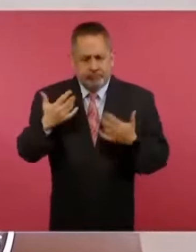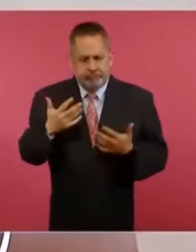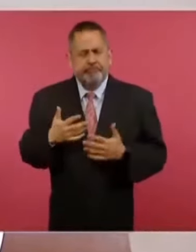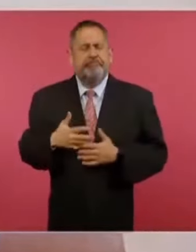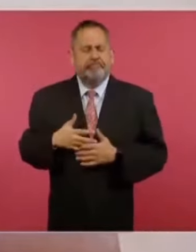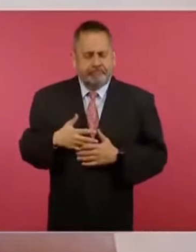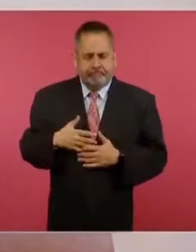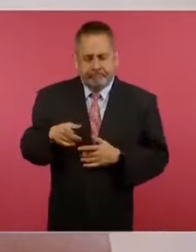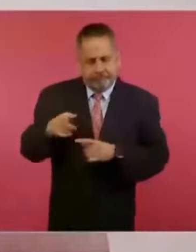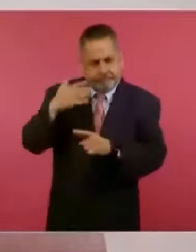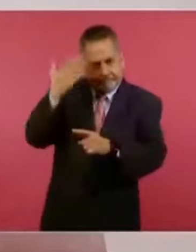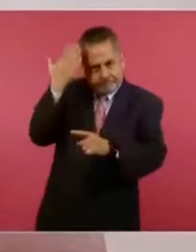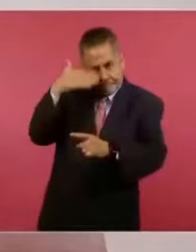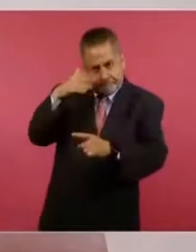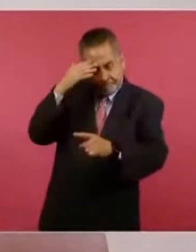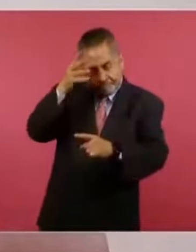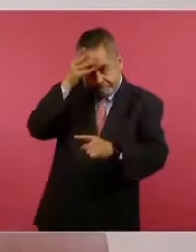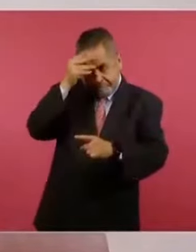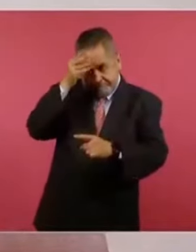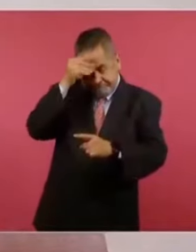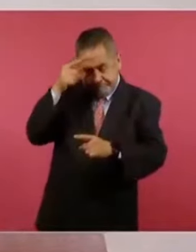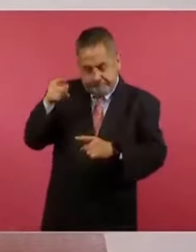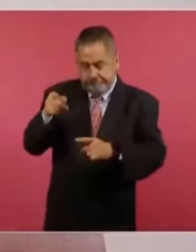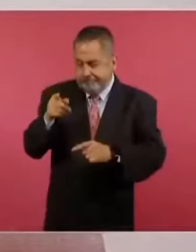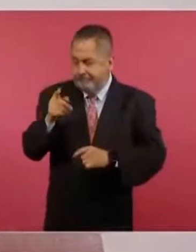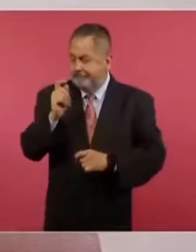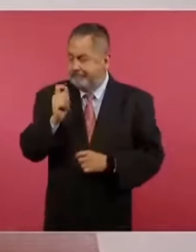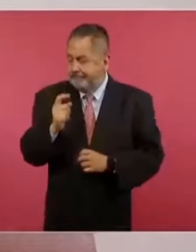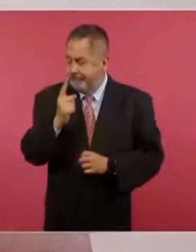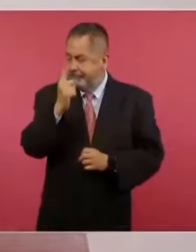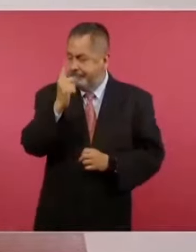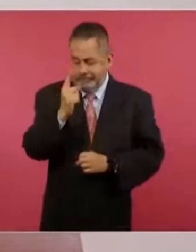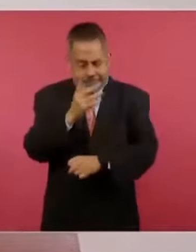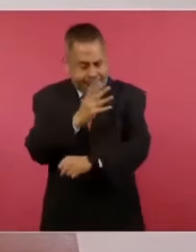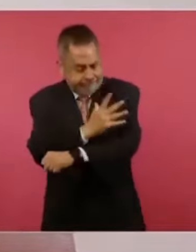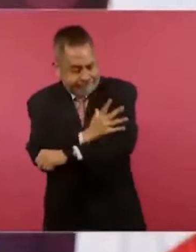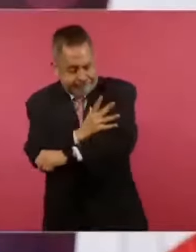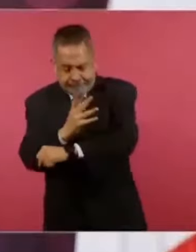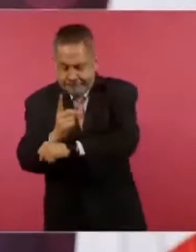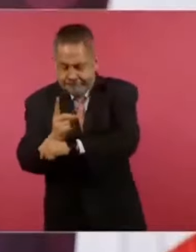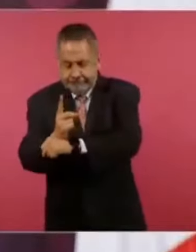que es muy importante la honestidad.